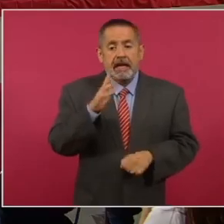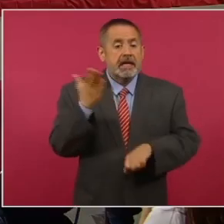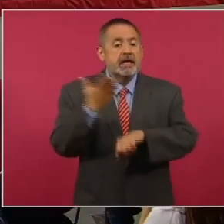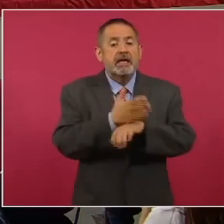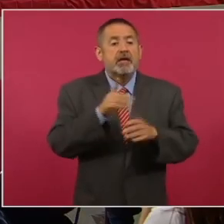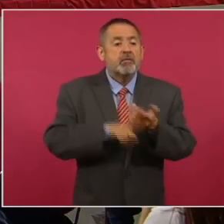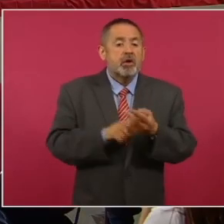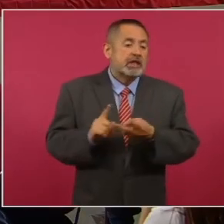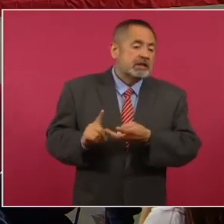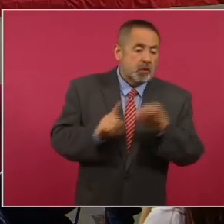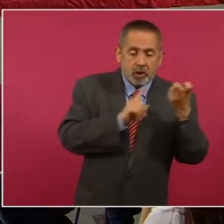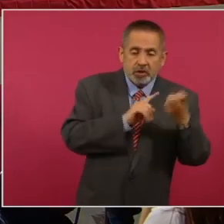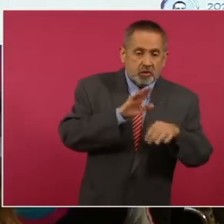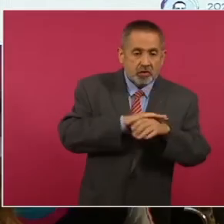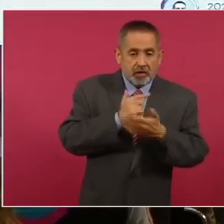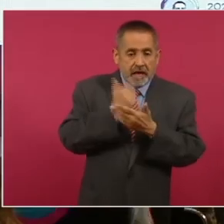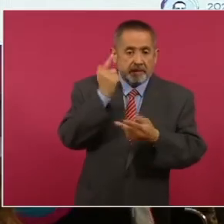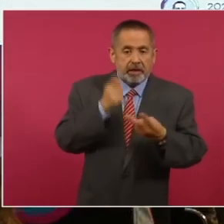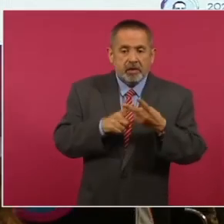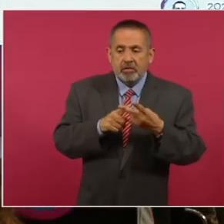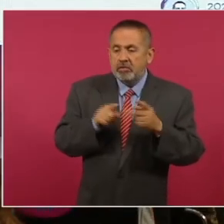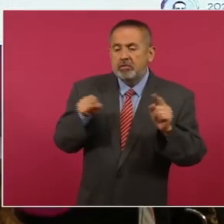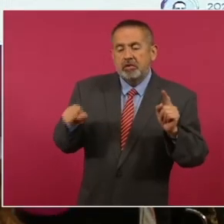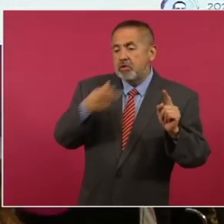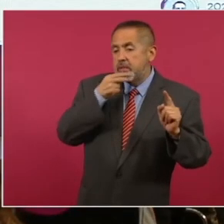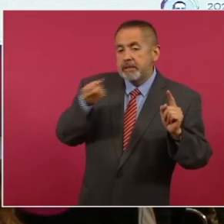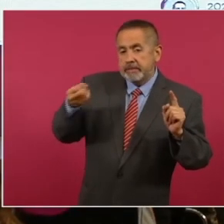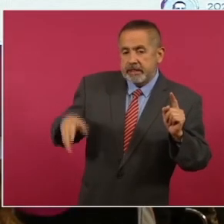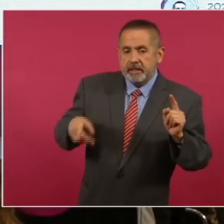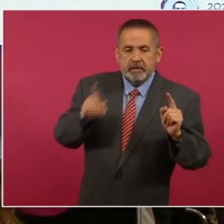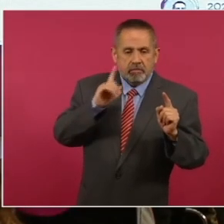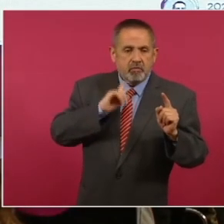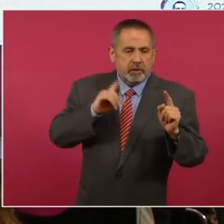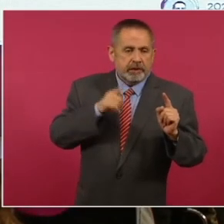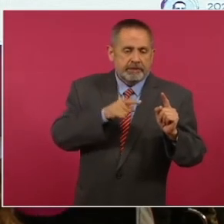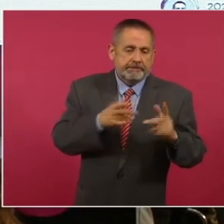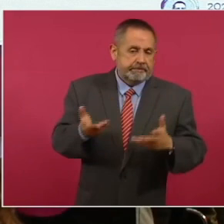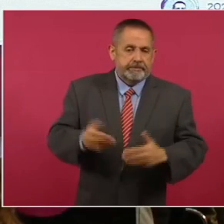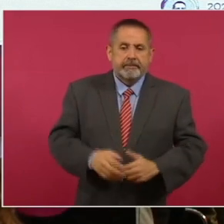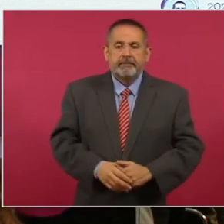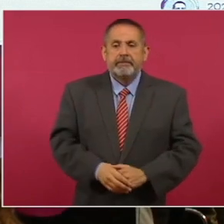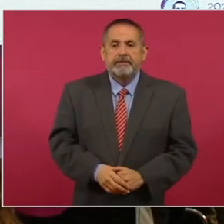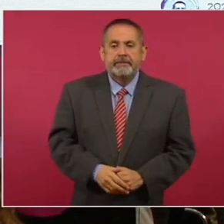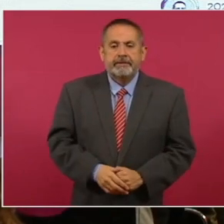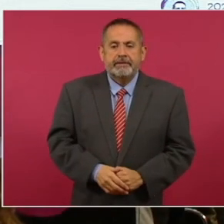delito de secuestro agravado en perjuicio de un hombre y una mujer. Adelante.